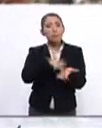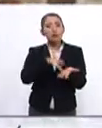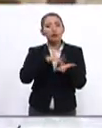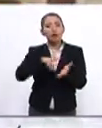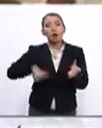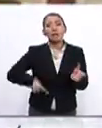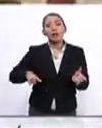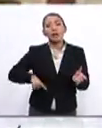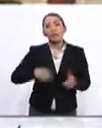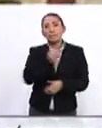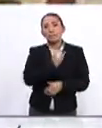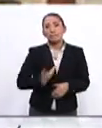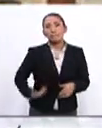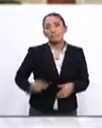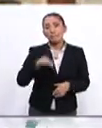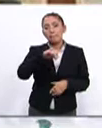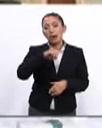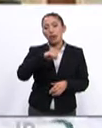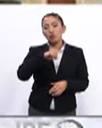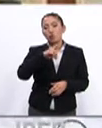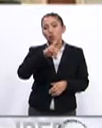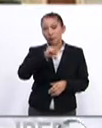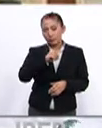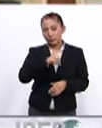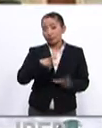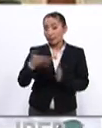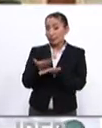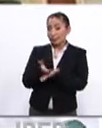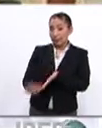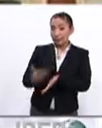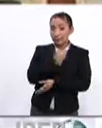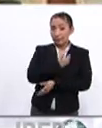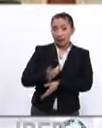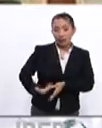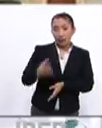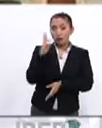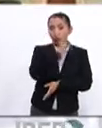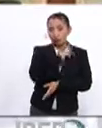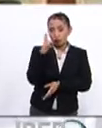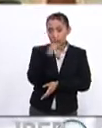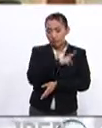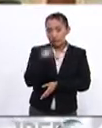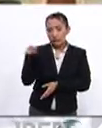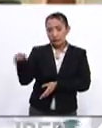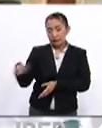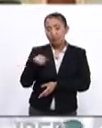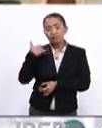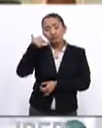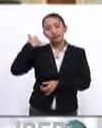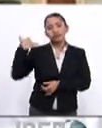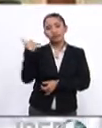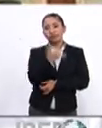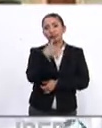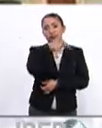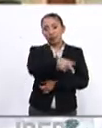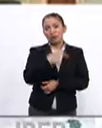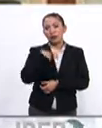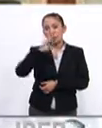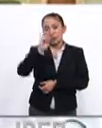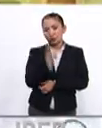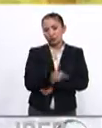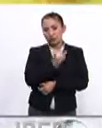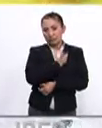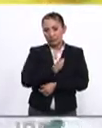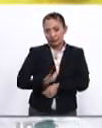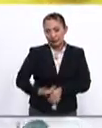a la administración del presidente Nicolás Maduro. Por su parte, el presidente de Rusia, Vladimir Putin, se comunicó vía telefónica con su homólogo